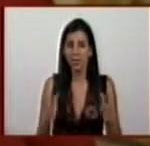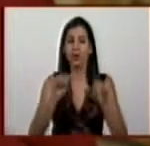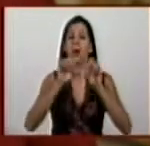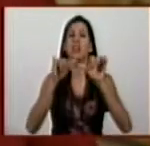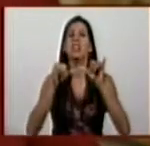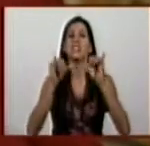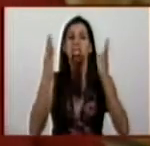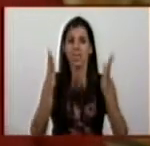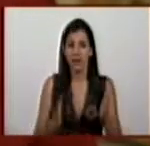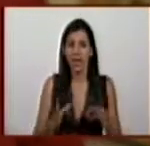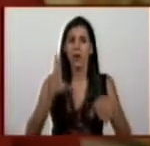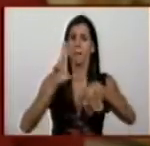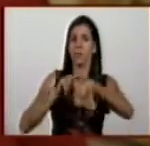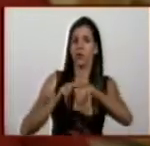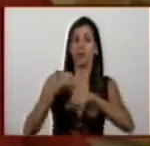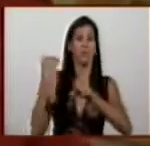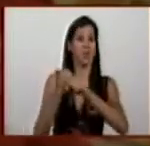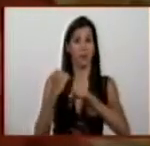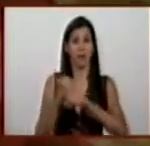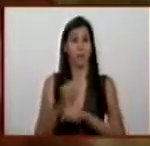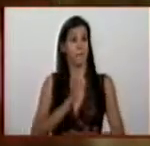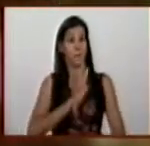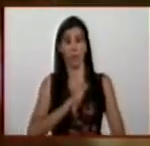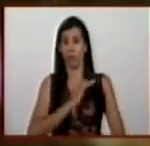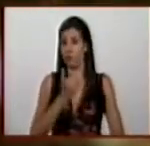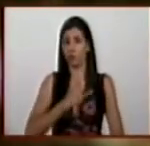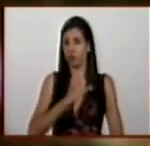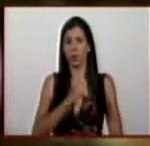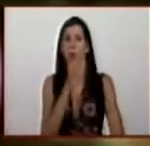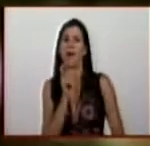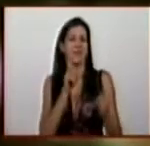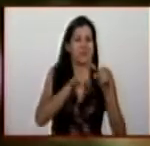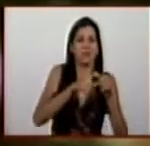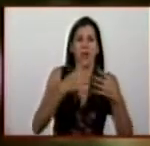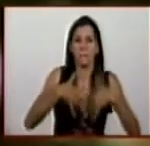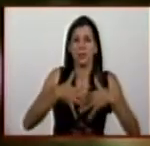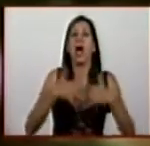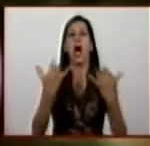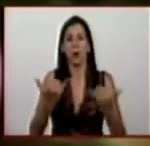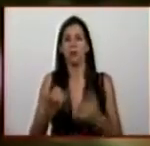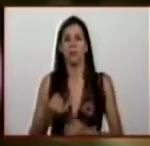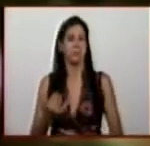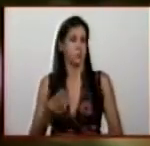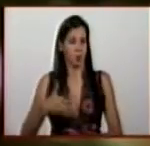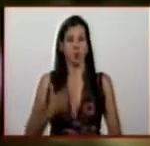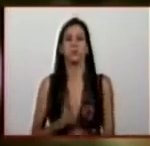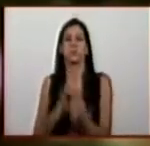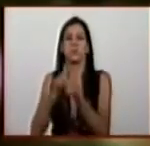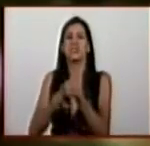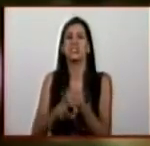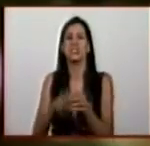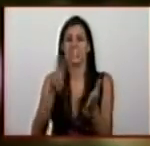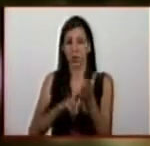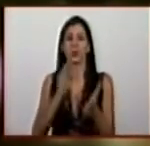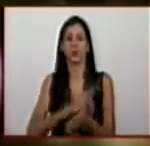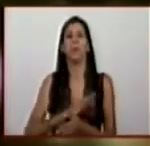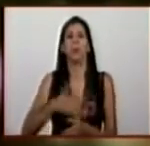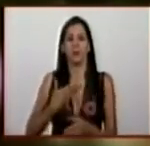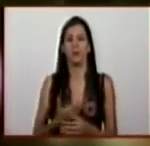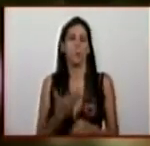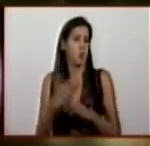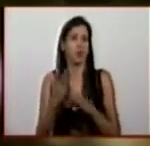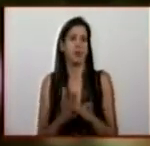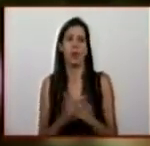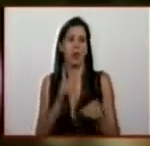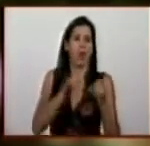ingenieros, médicos que trabajan por cuenta propia y que ahora todos podrán afiliarse a la seguridad social. Queremos decirles que